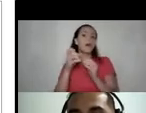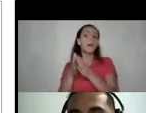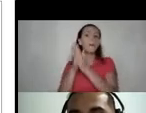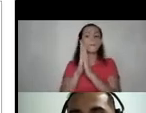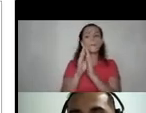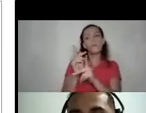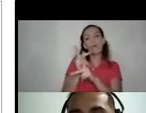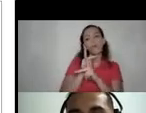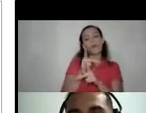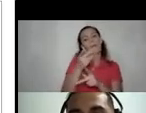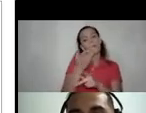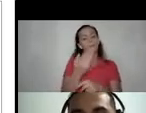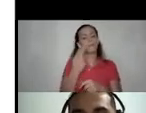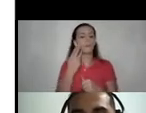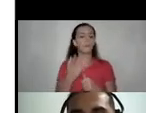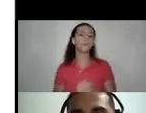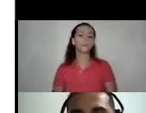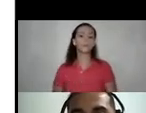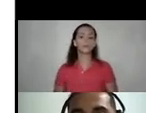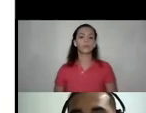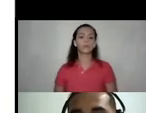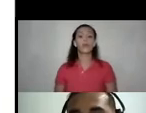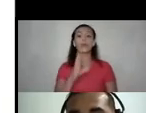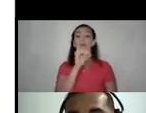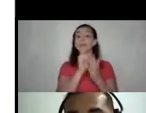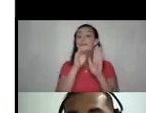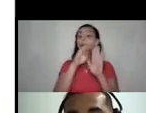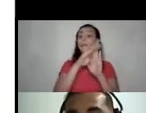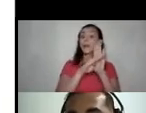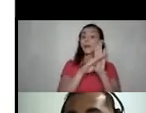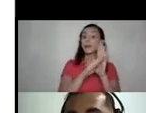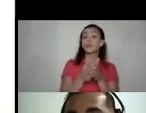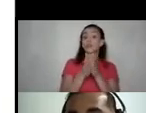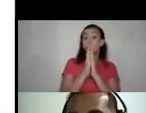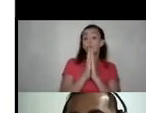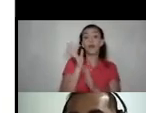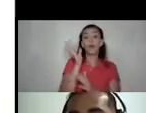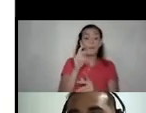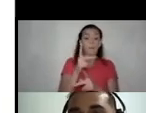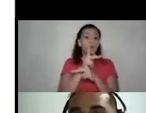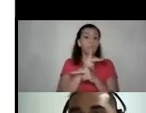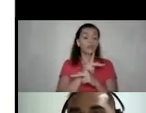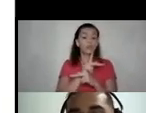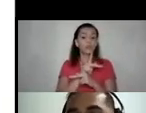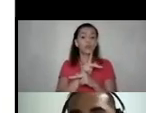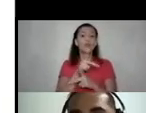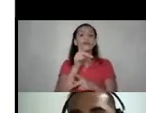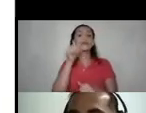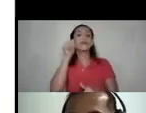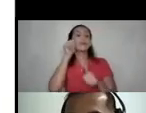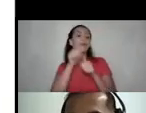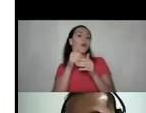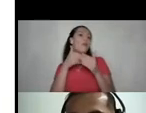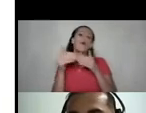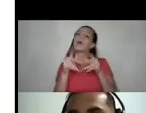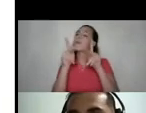están teniendo. Y esas medidas, esas solicitudes de medidas de protección, recordemos que cualquier persona las puede